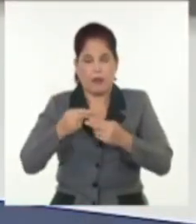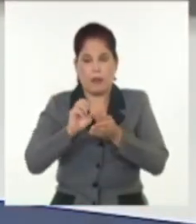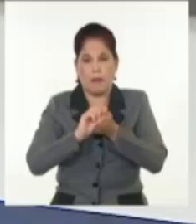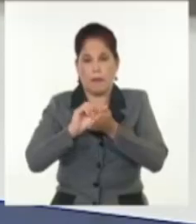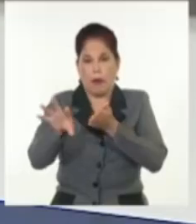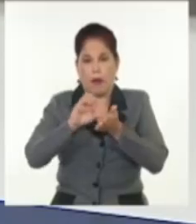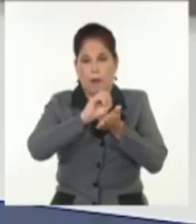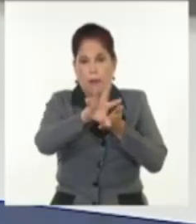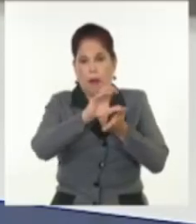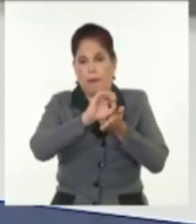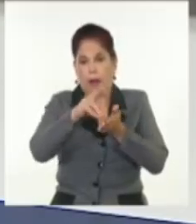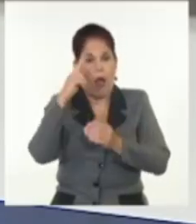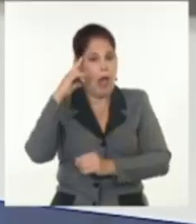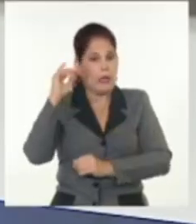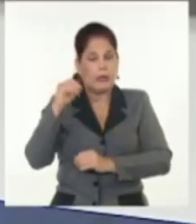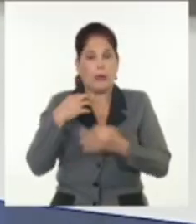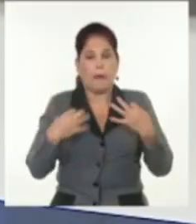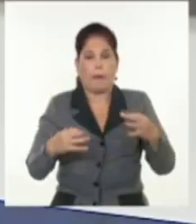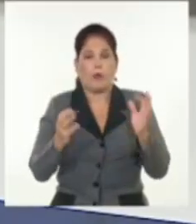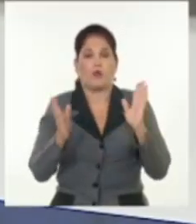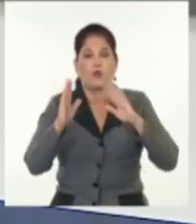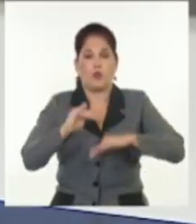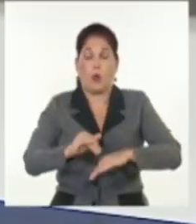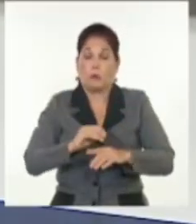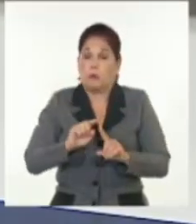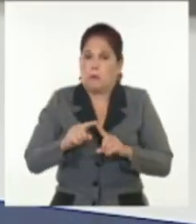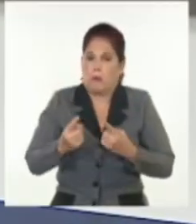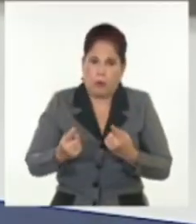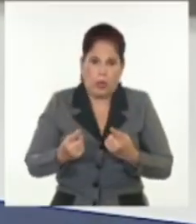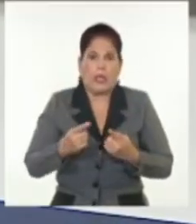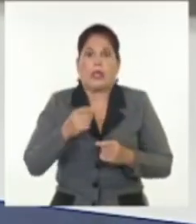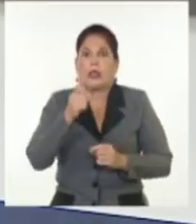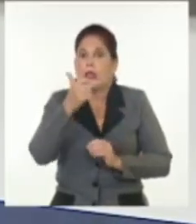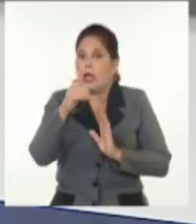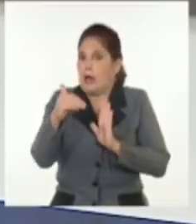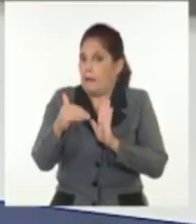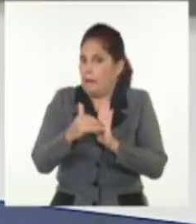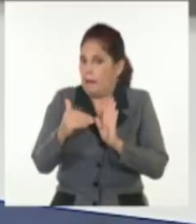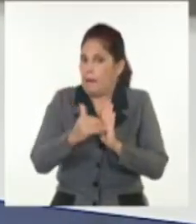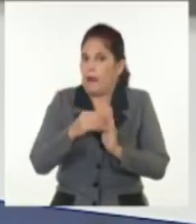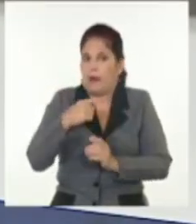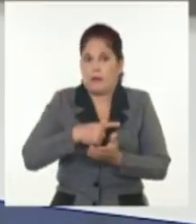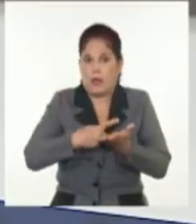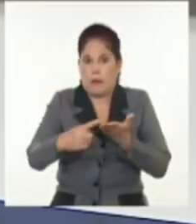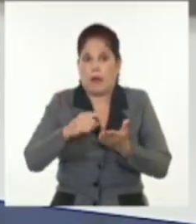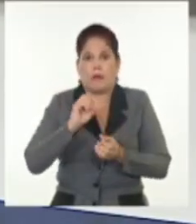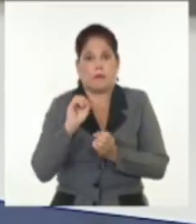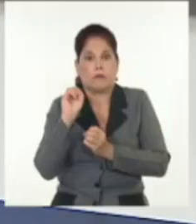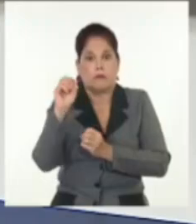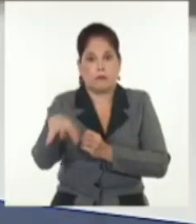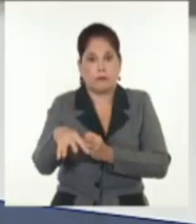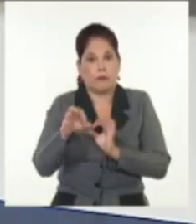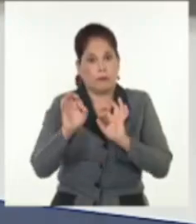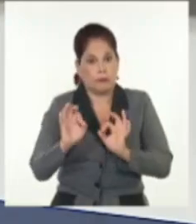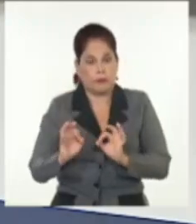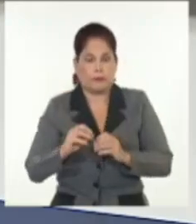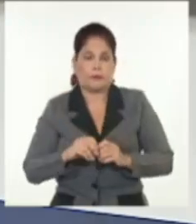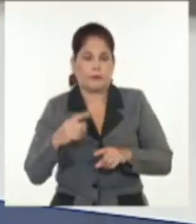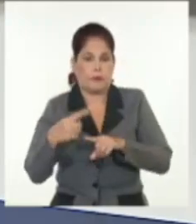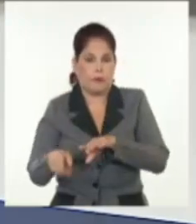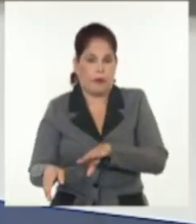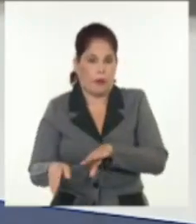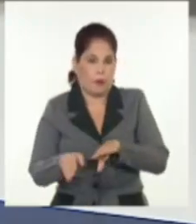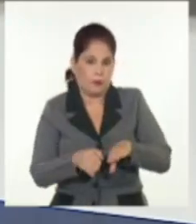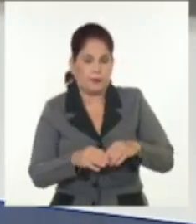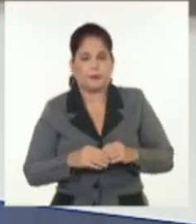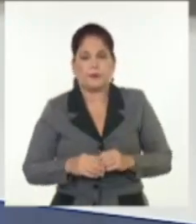masivas de haitianos indocumentados a razón de 10 mil cada semana. Y vamos a cruzar el Atlántico.